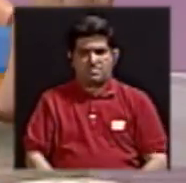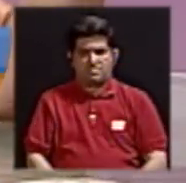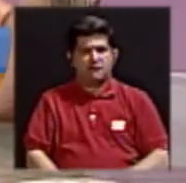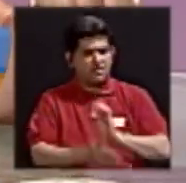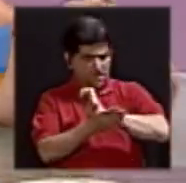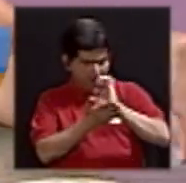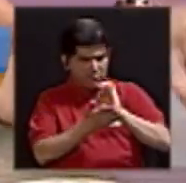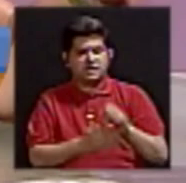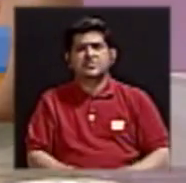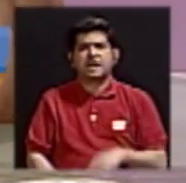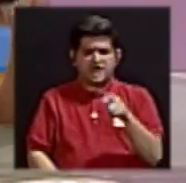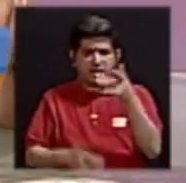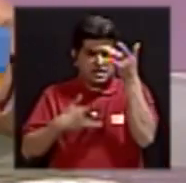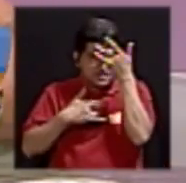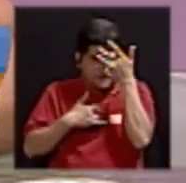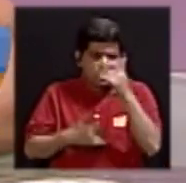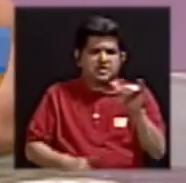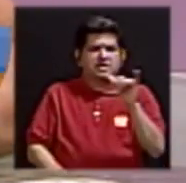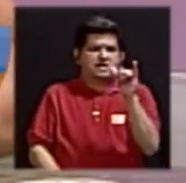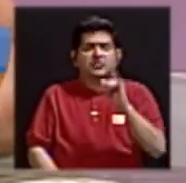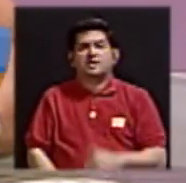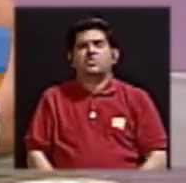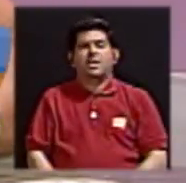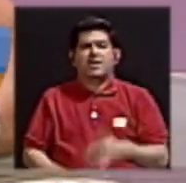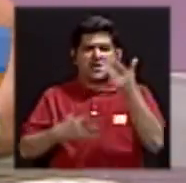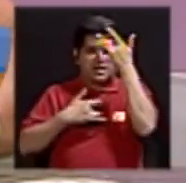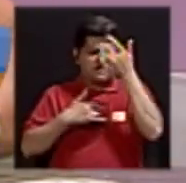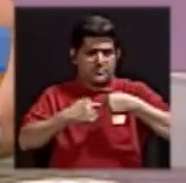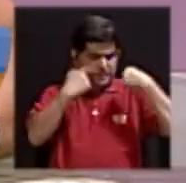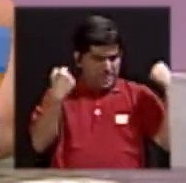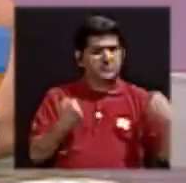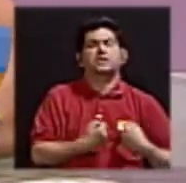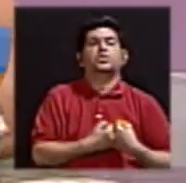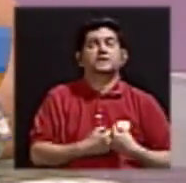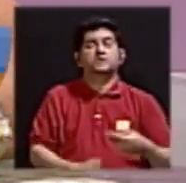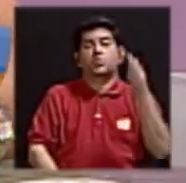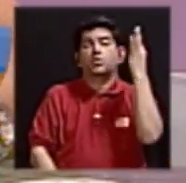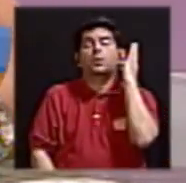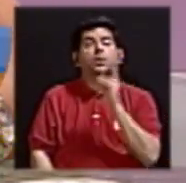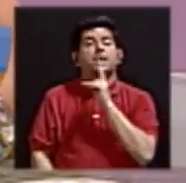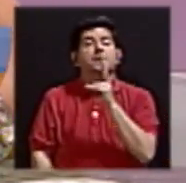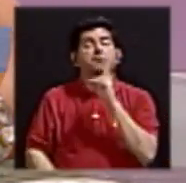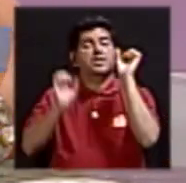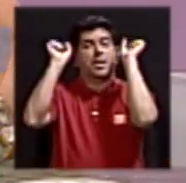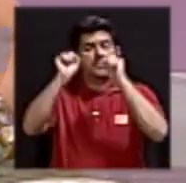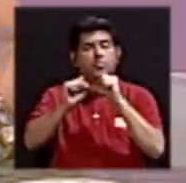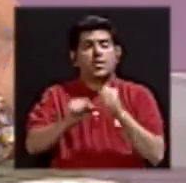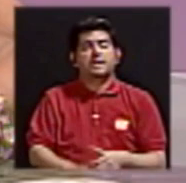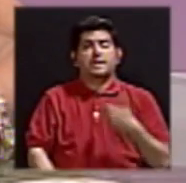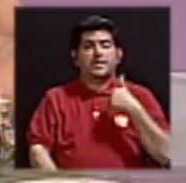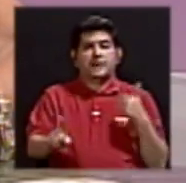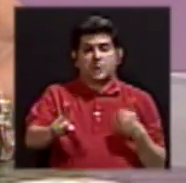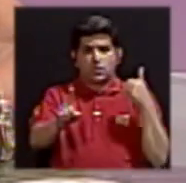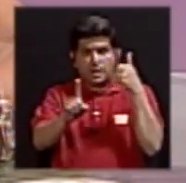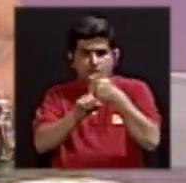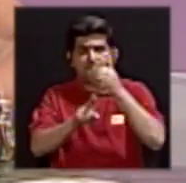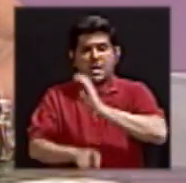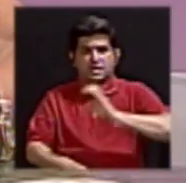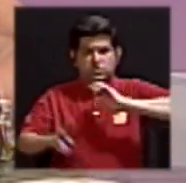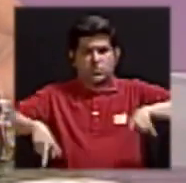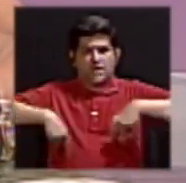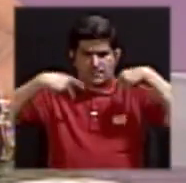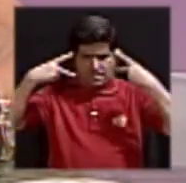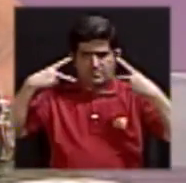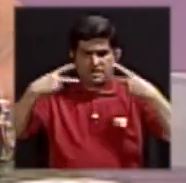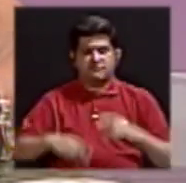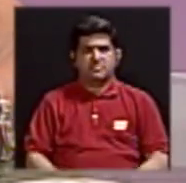prevención de osteoporosis, prevención de enfermedades cardiovasculares, y la mujer realmente puede impactar su calidad de